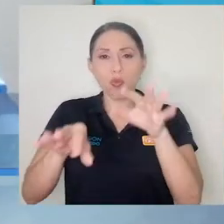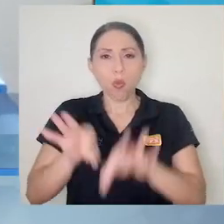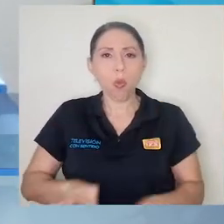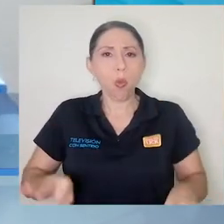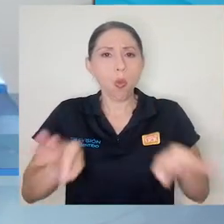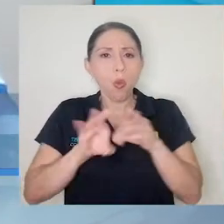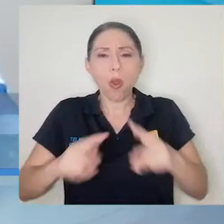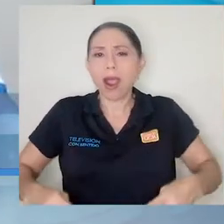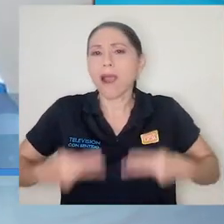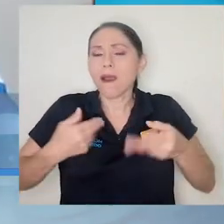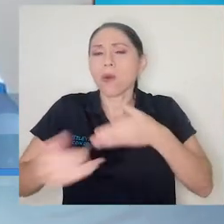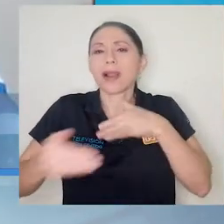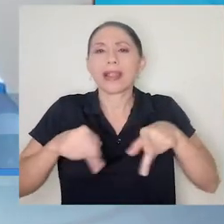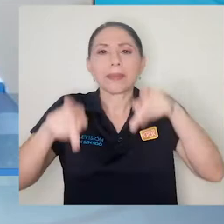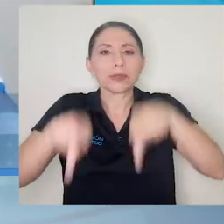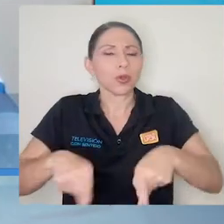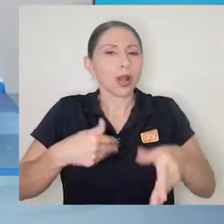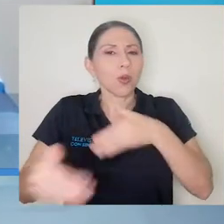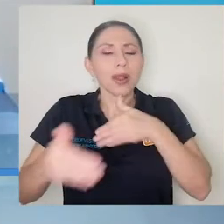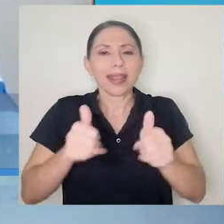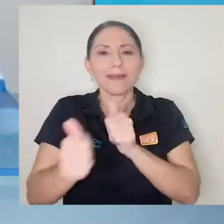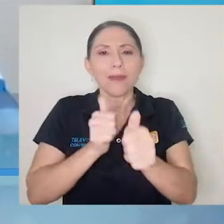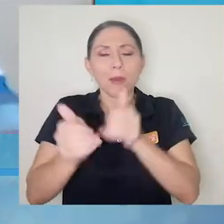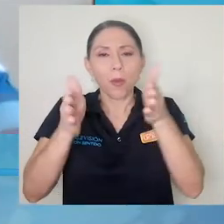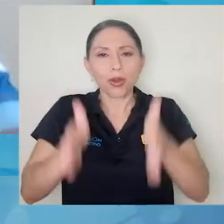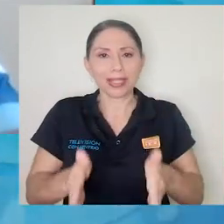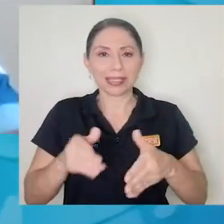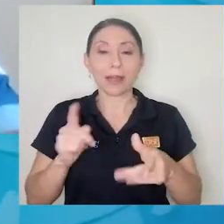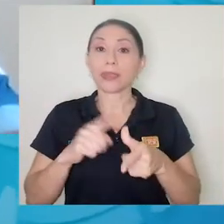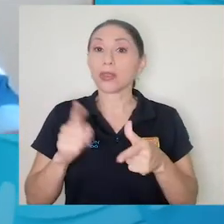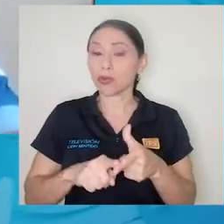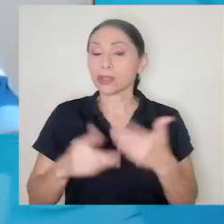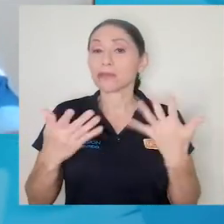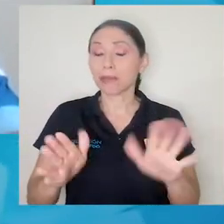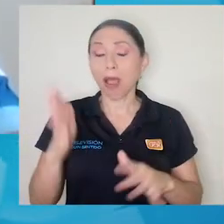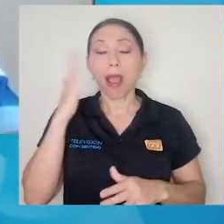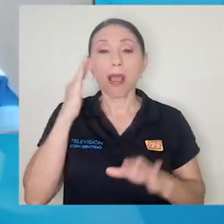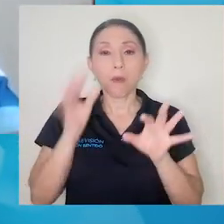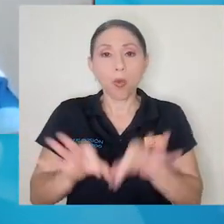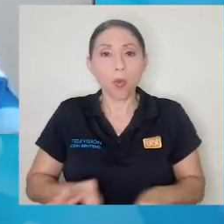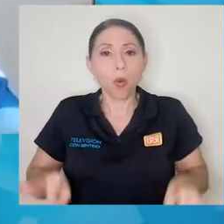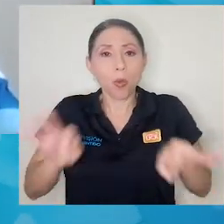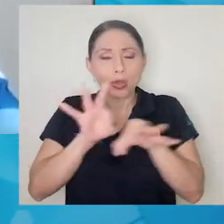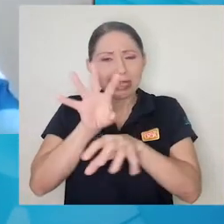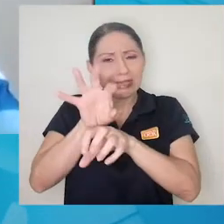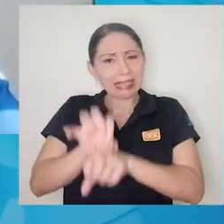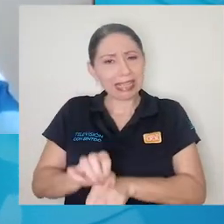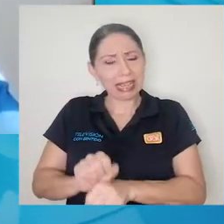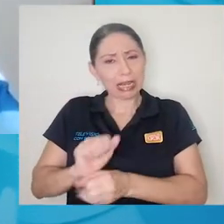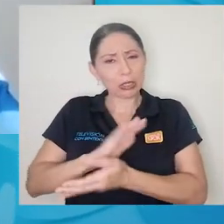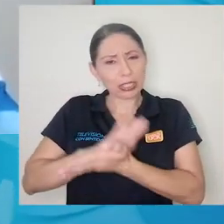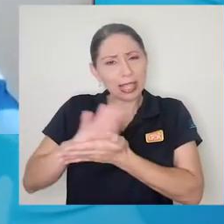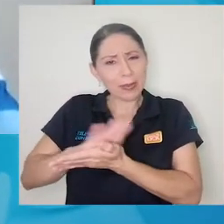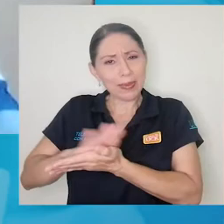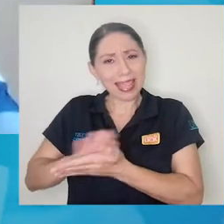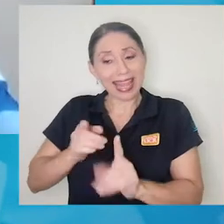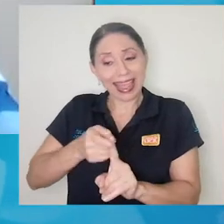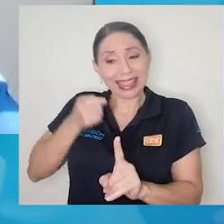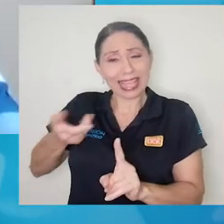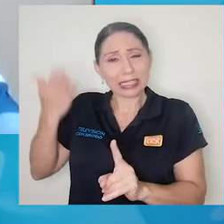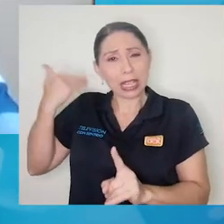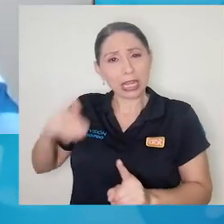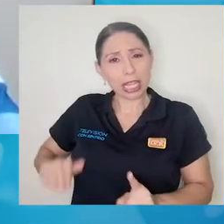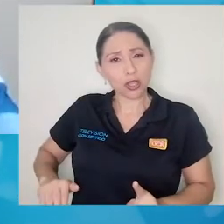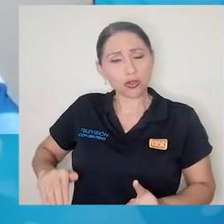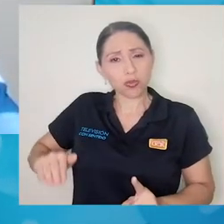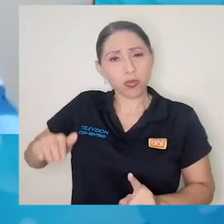la vida de cualquier persona, cualquier deportista que lo practique. Entonces hay la importancia de que los hábitos de higiene que desde niños y niñas nos